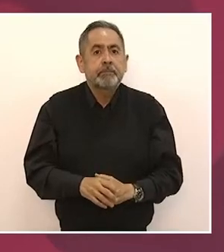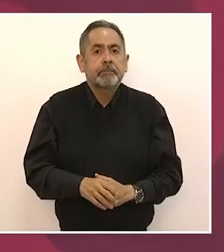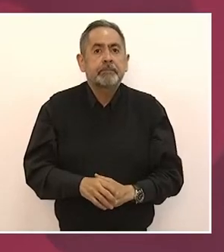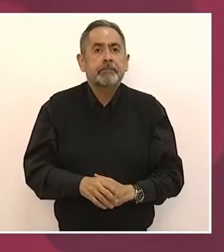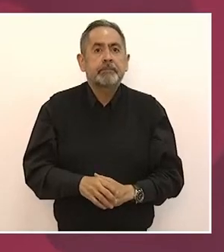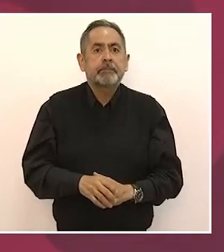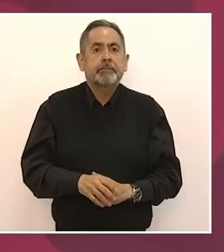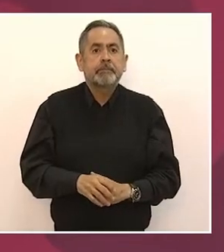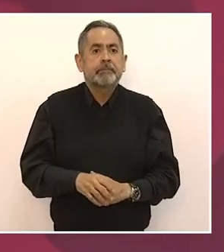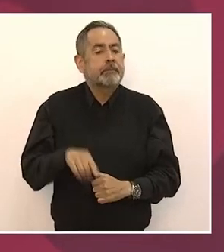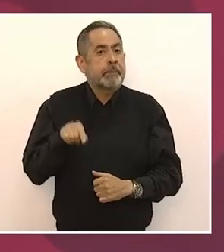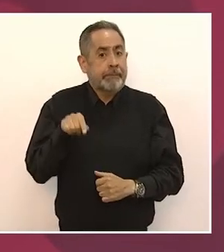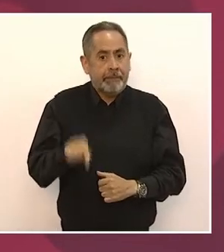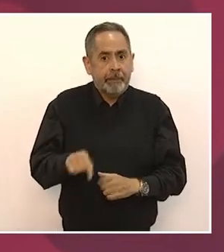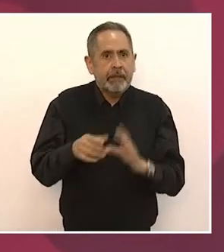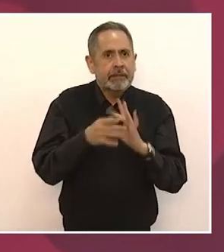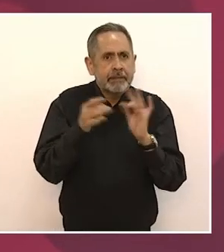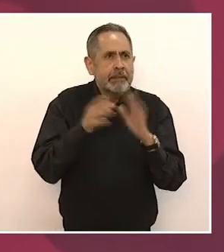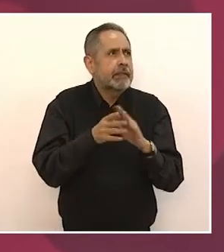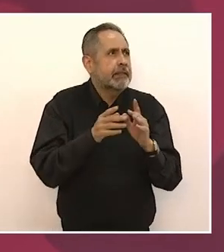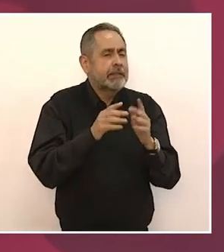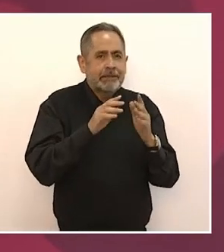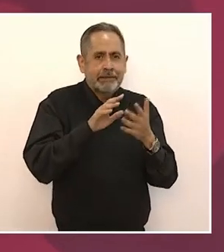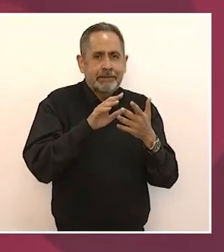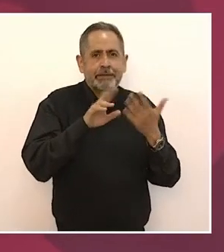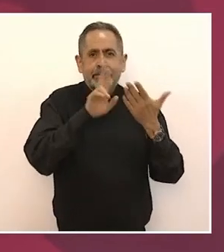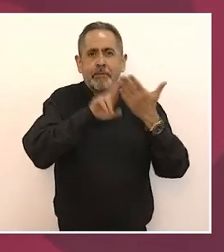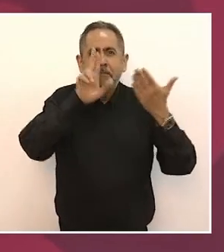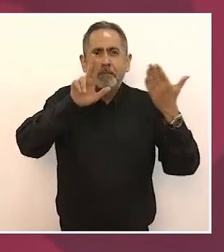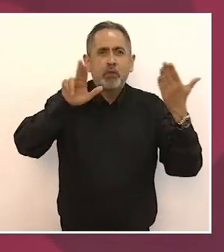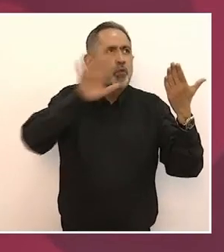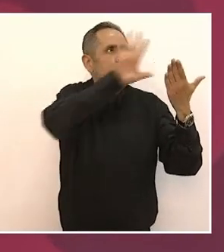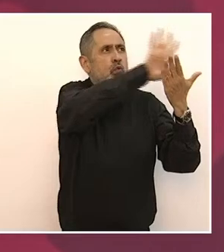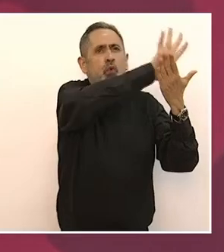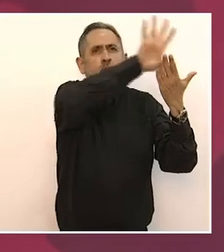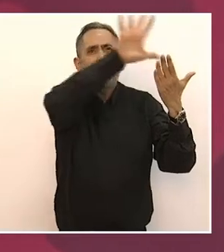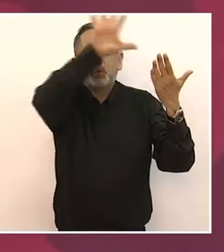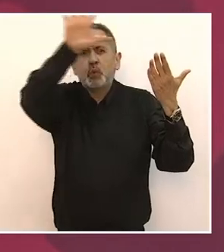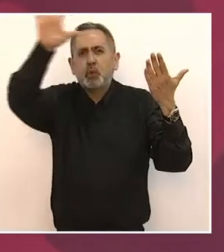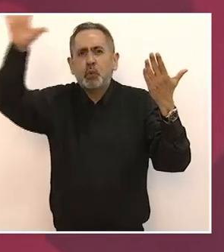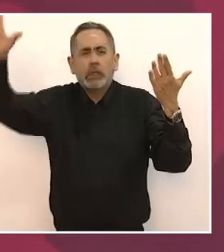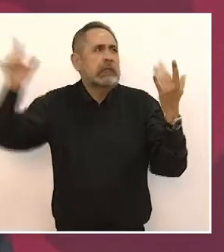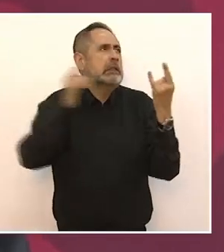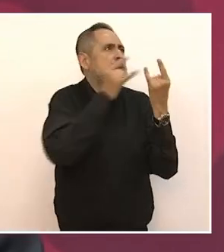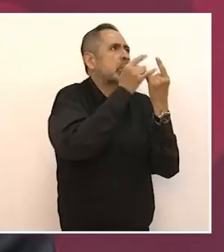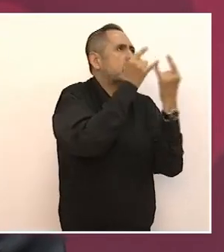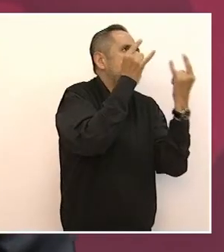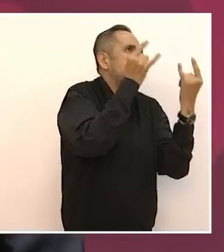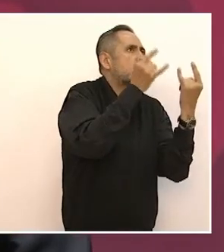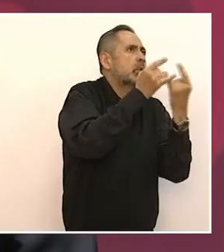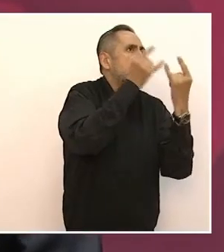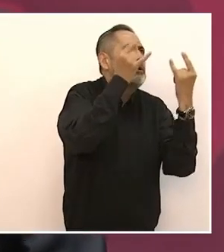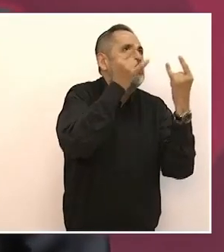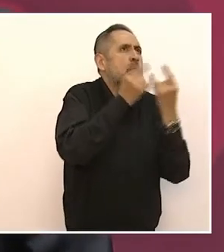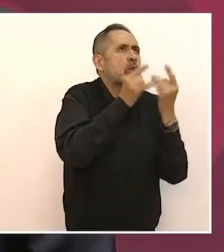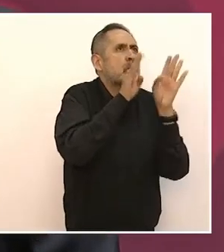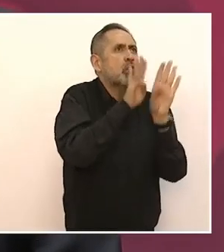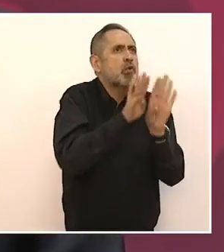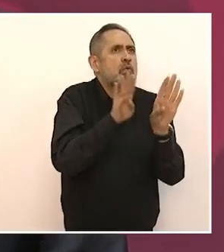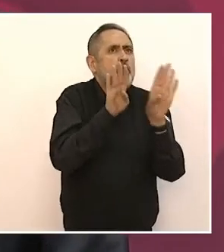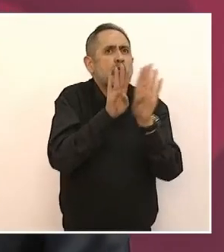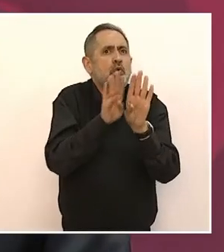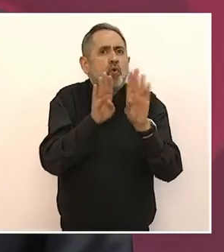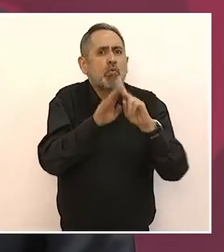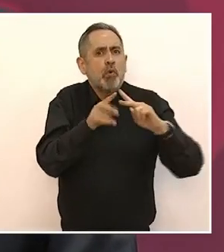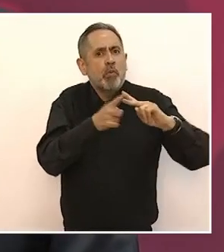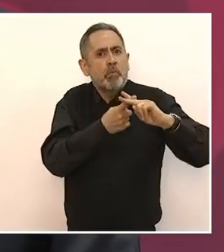describir, a narrar la epopeya del pueblo de México